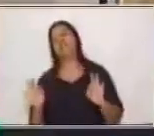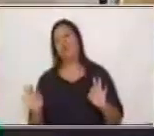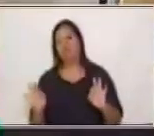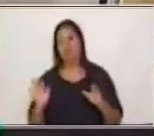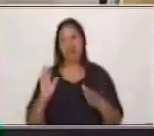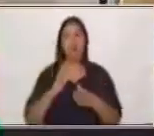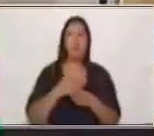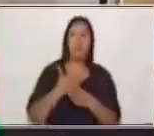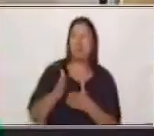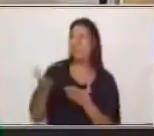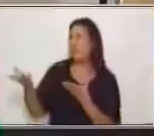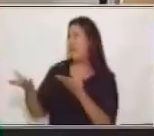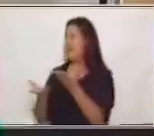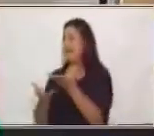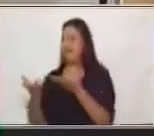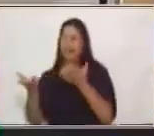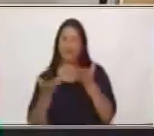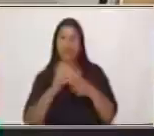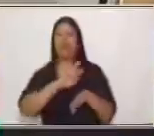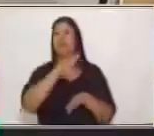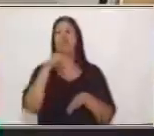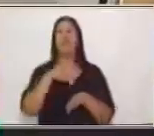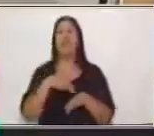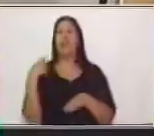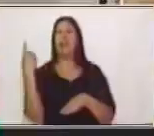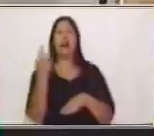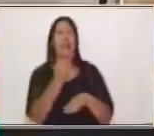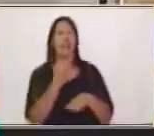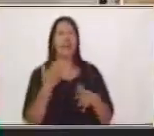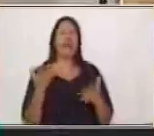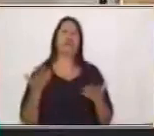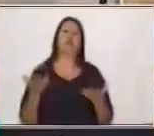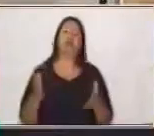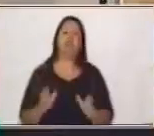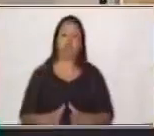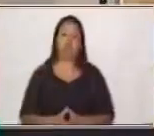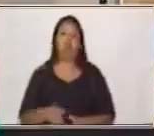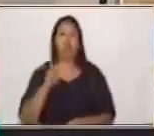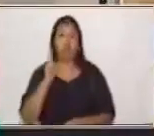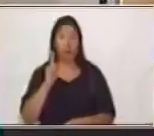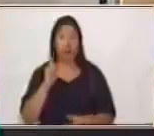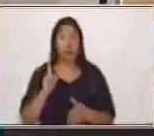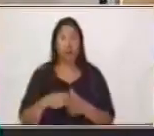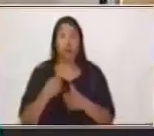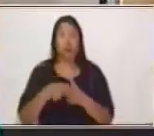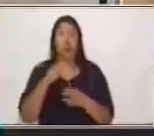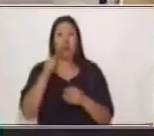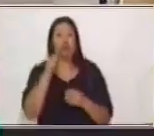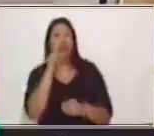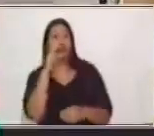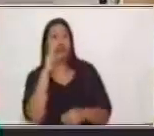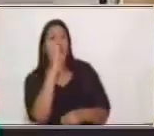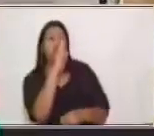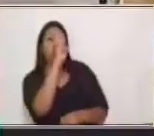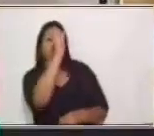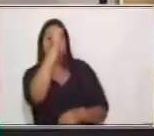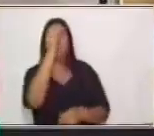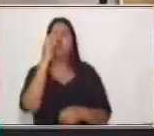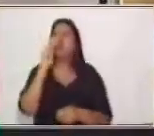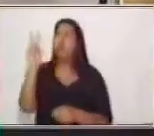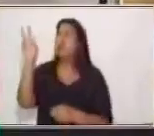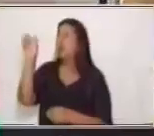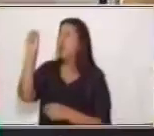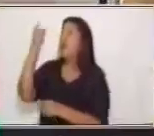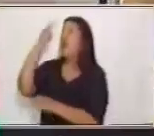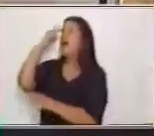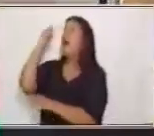en naturaleza, verdad. Entonces, cada vez que tú encuentres una imagen, puedes pensar, puedes interpretar y puedes